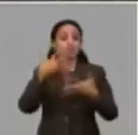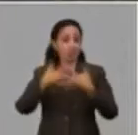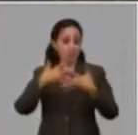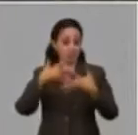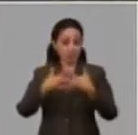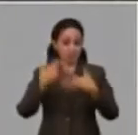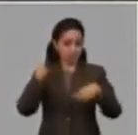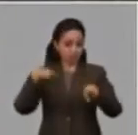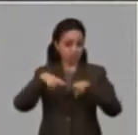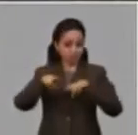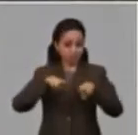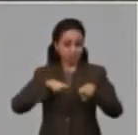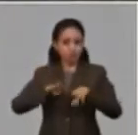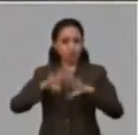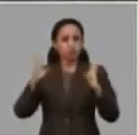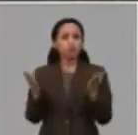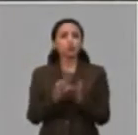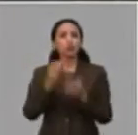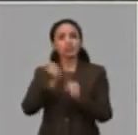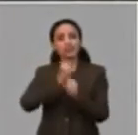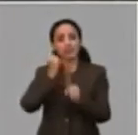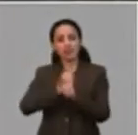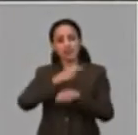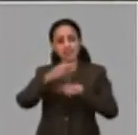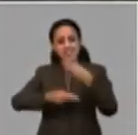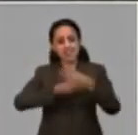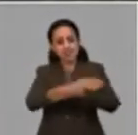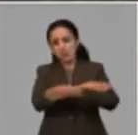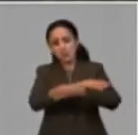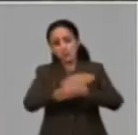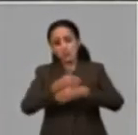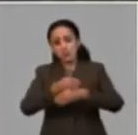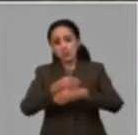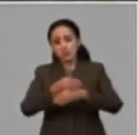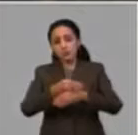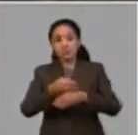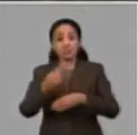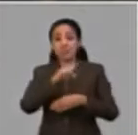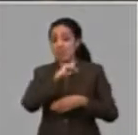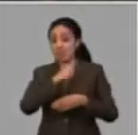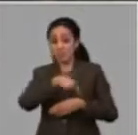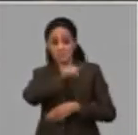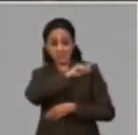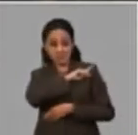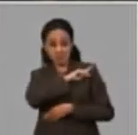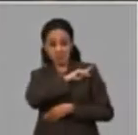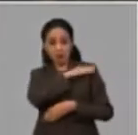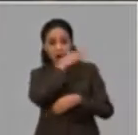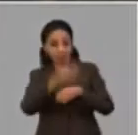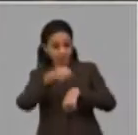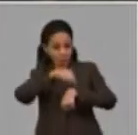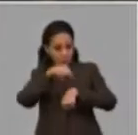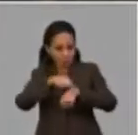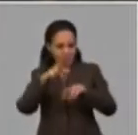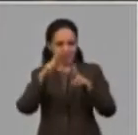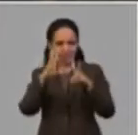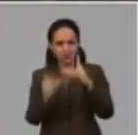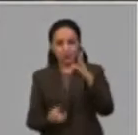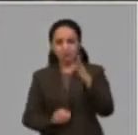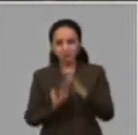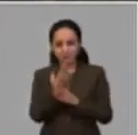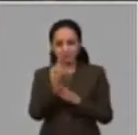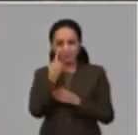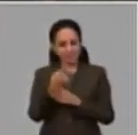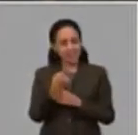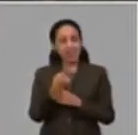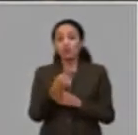Nosotros, todo lo que se ha venido haciendo desde el año pasado, ya finalmente trajo resultados. Tenemos que decir que no son todos